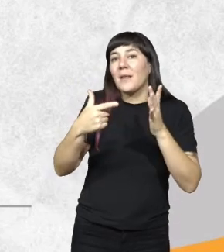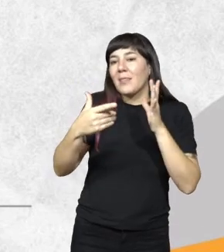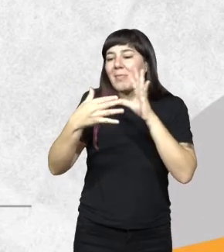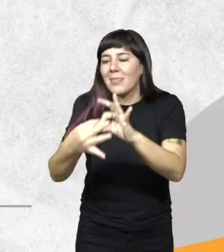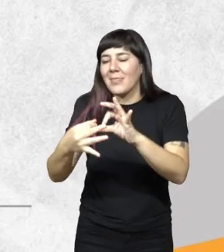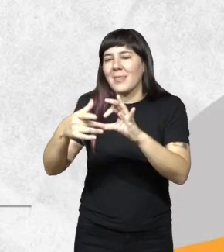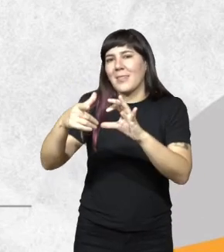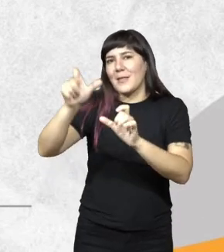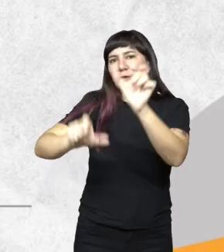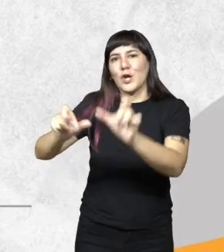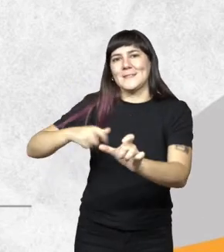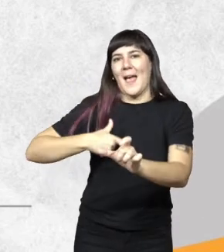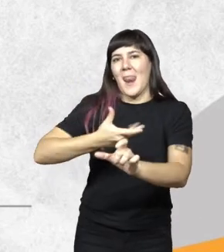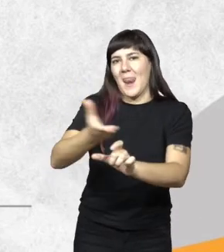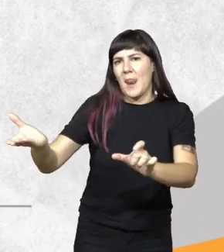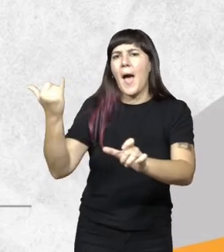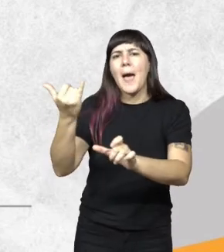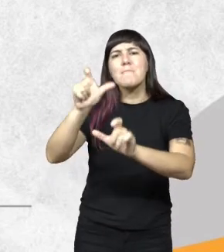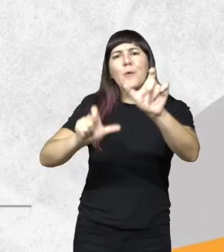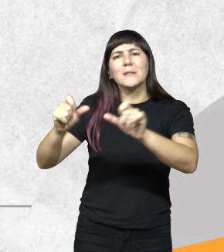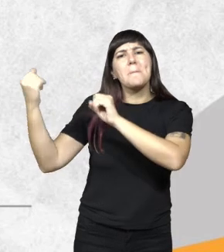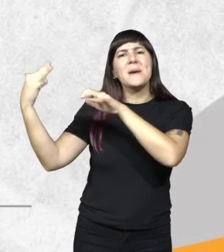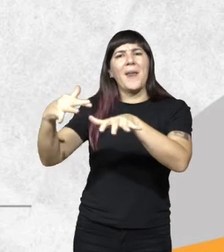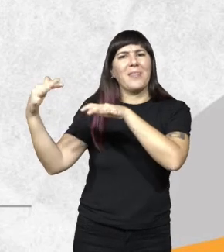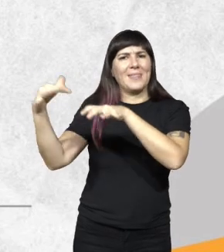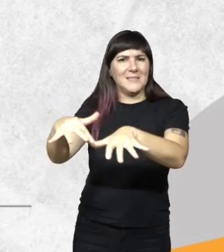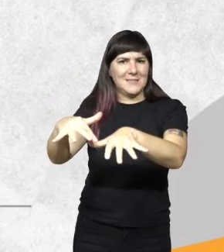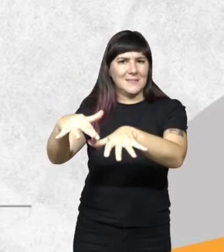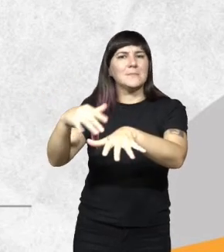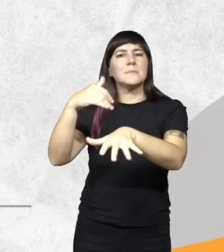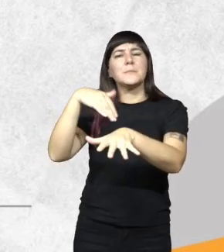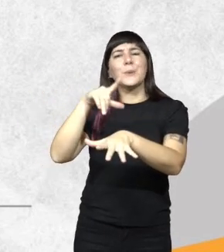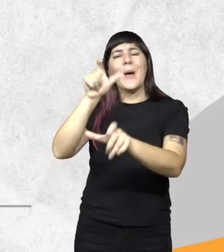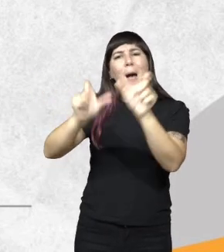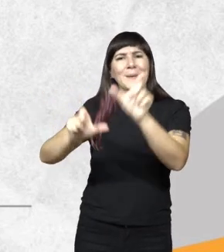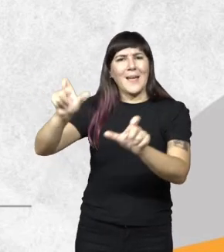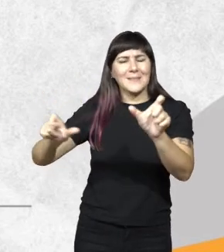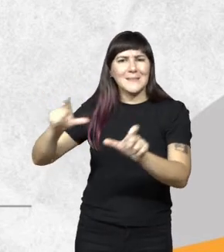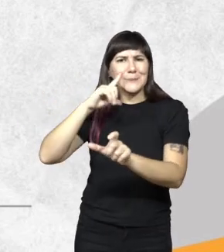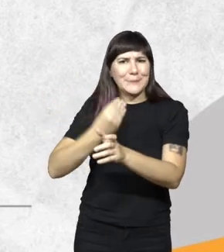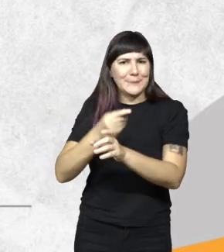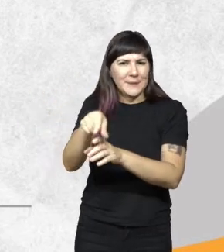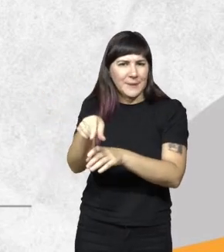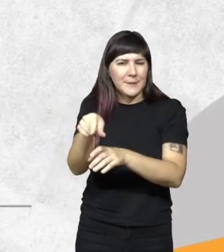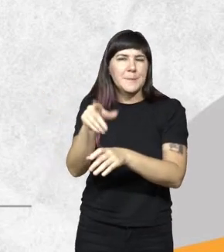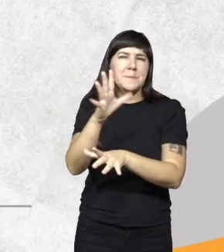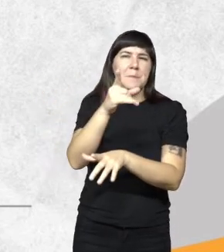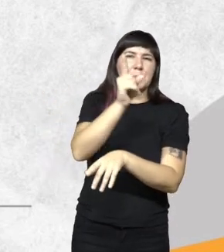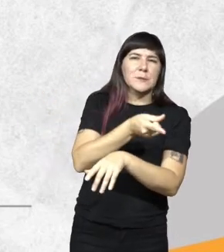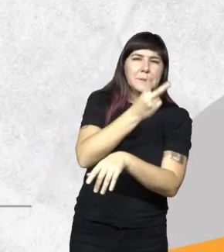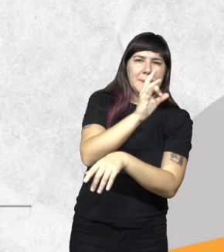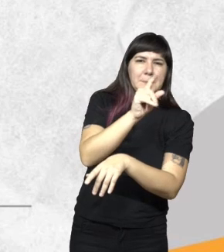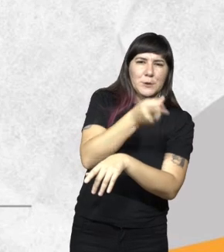Tenemos una población migrante muy importante. La mayoría de los habitantes, salvo un porcentaje que no supera el